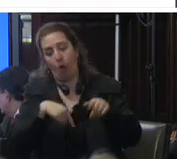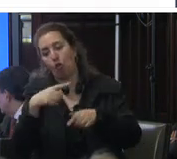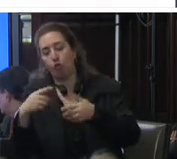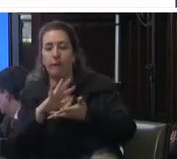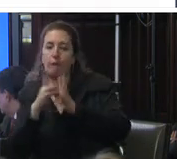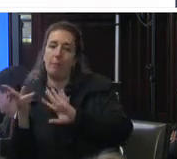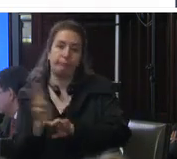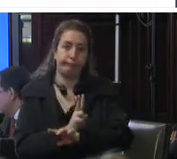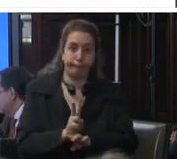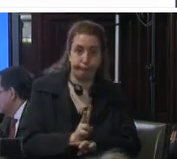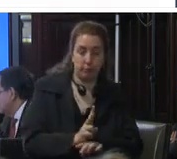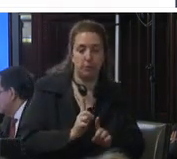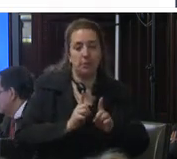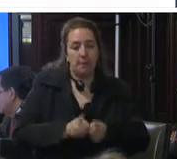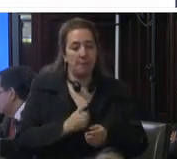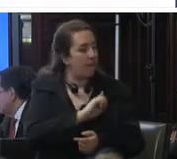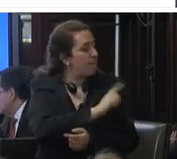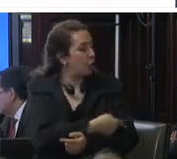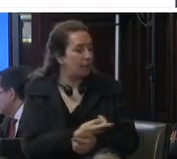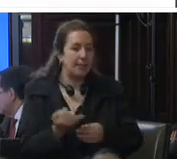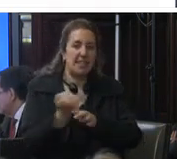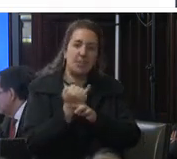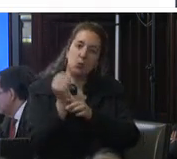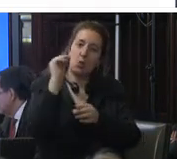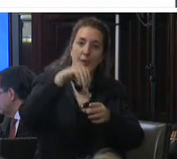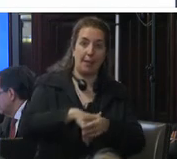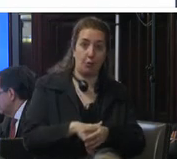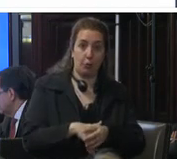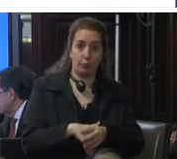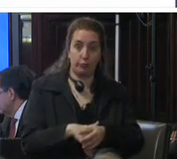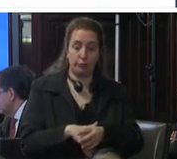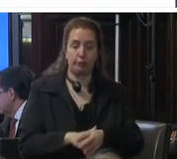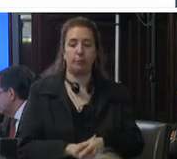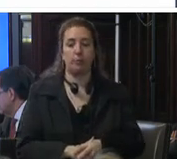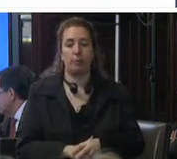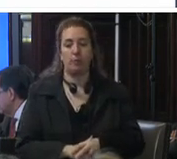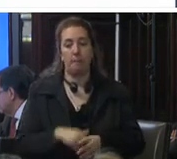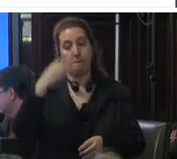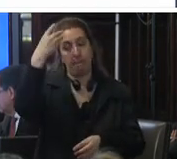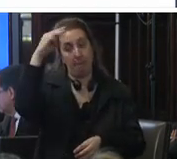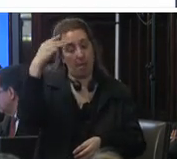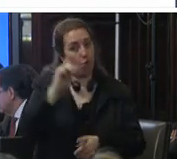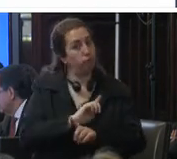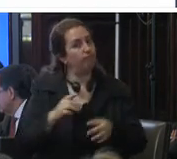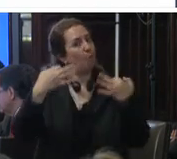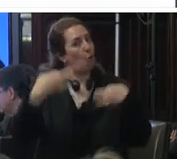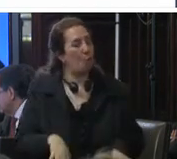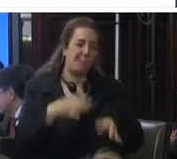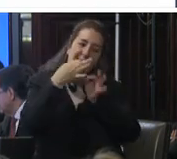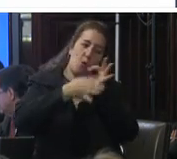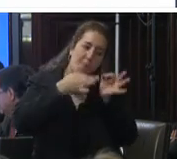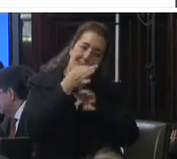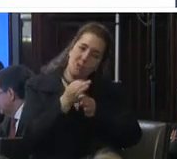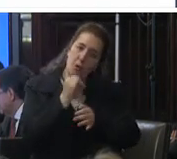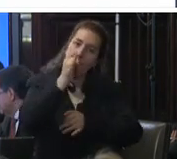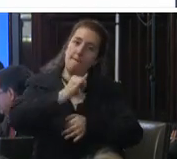coordinación interinstitucional entre los actores del sistema de justicia entre otras méxico incumple con las recomendaciones formuladas en dicho